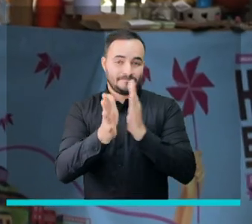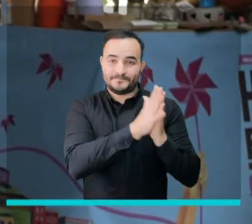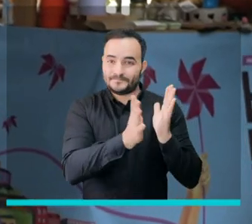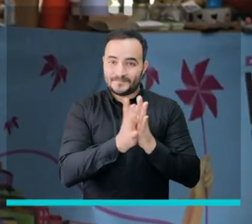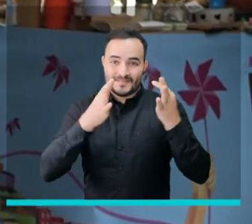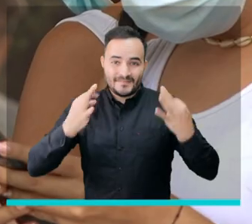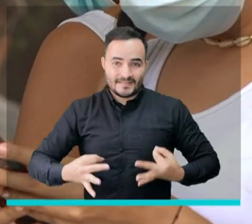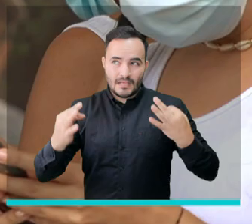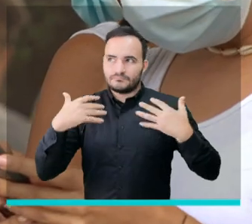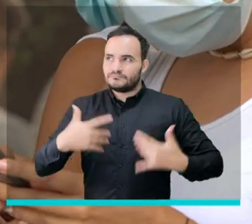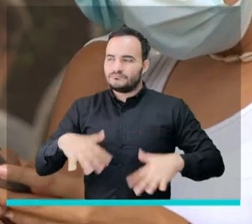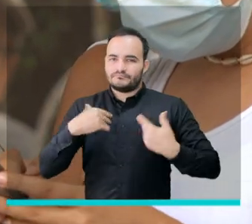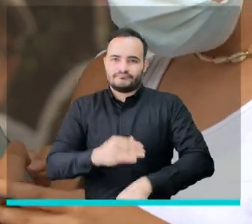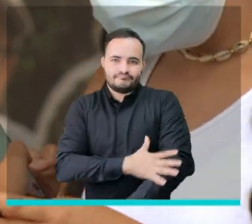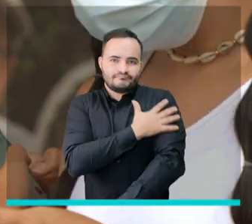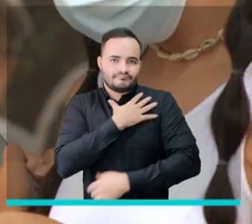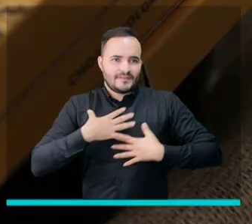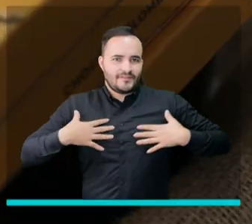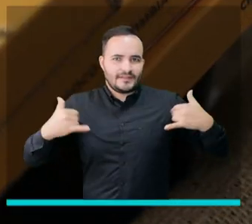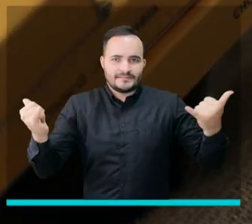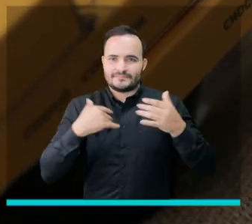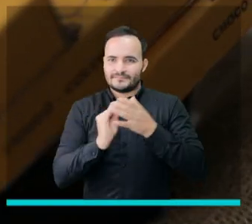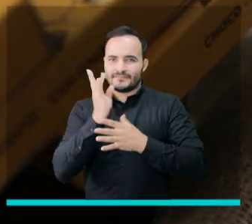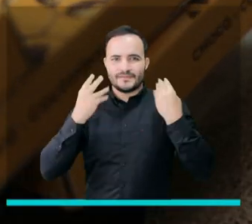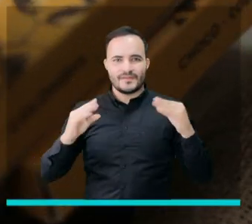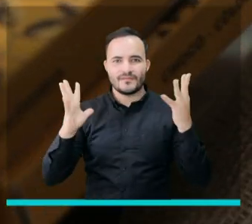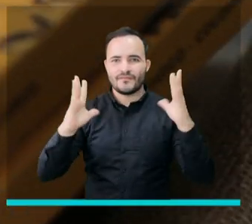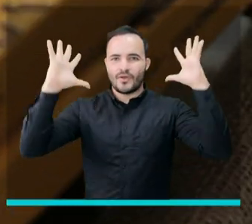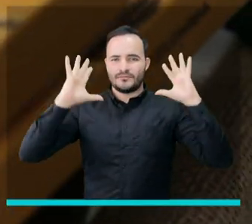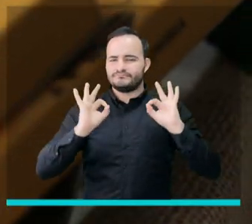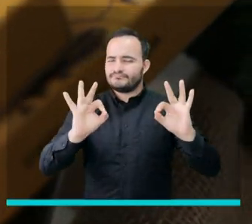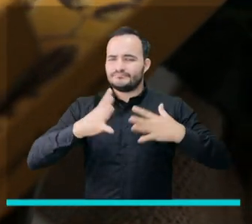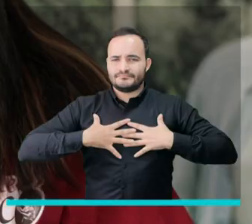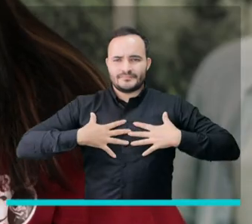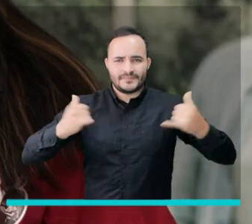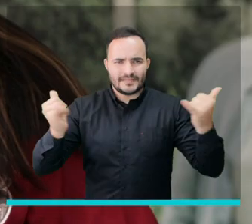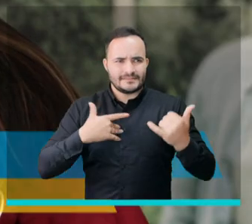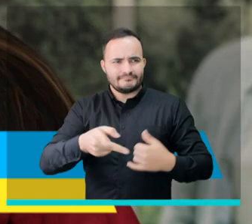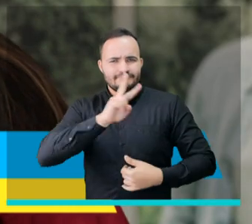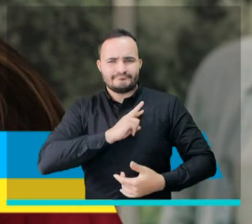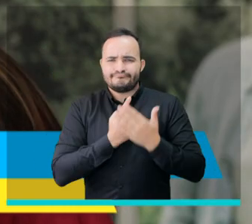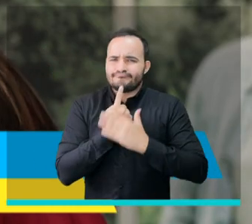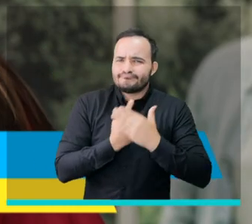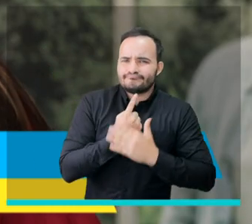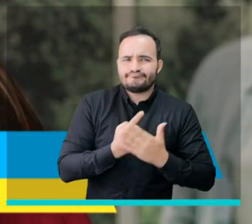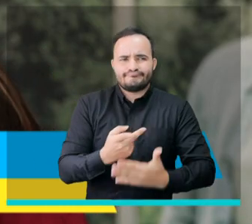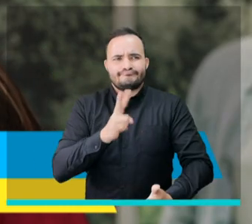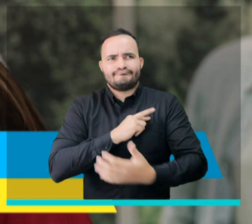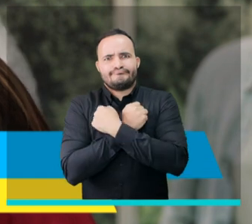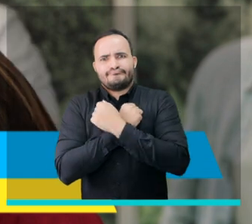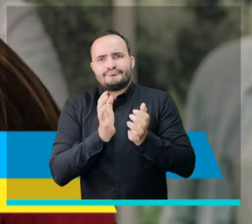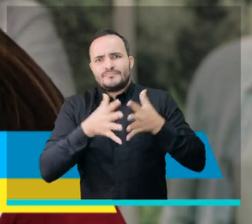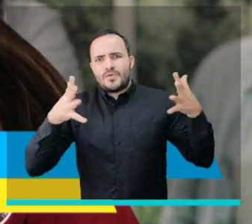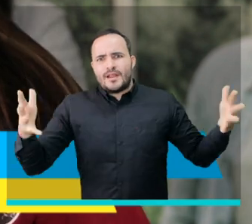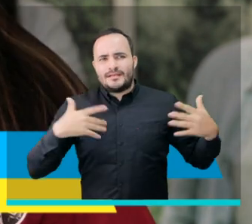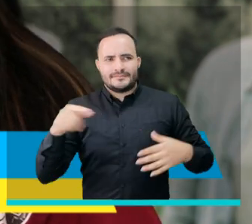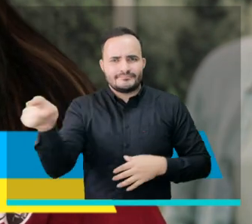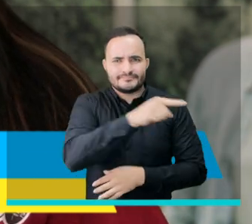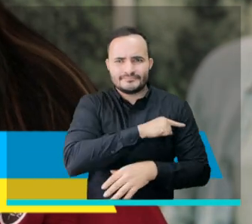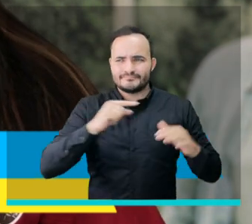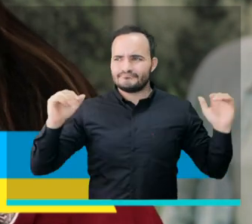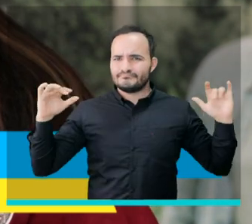La verdad ha sido muy gratificante estar en esta feria de flores. Hemos recibido un cariño inmenso de los asistentes,